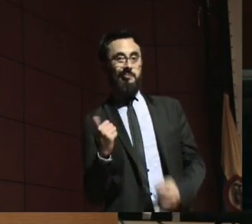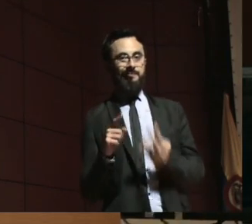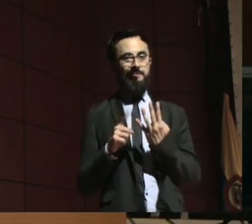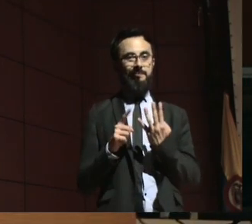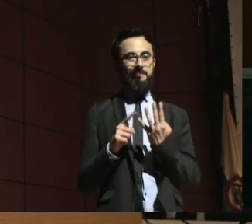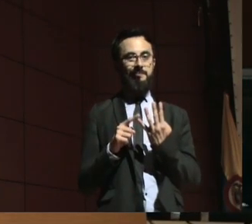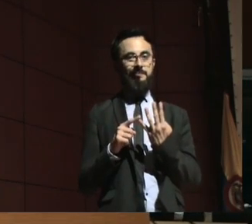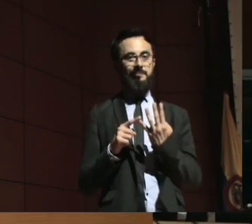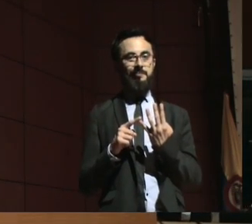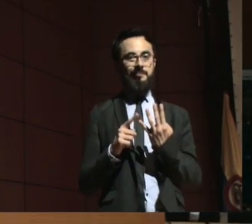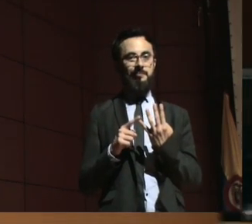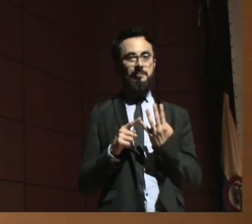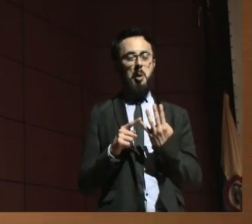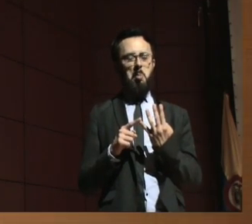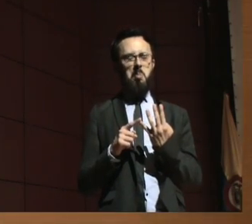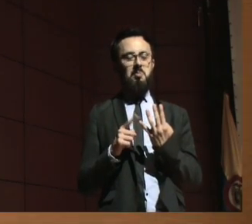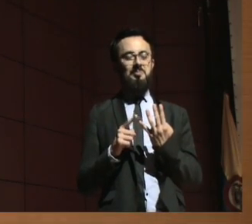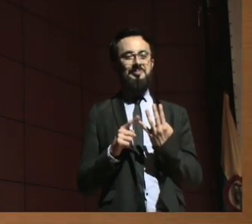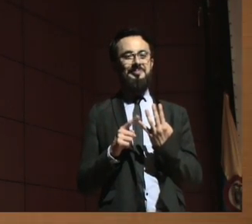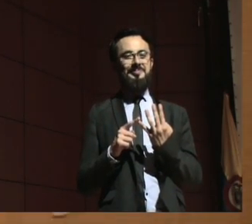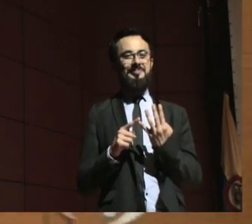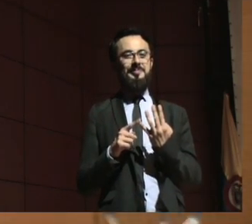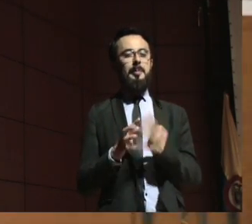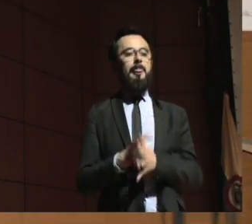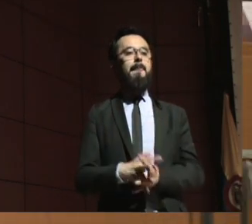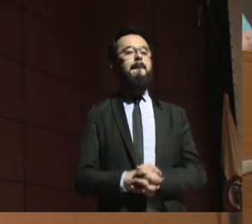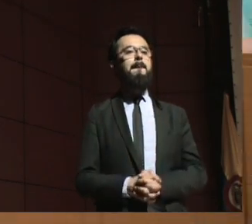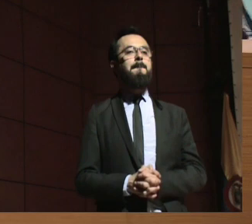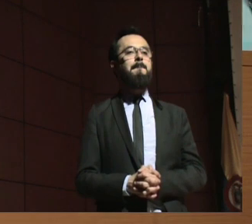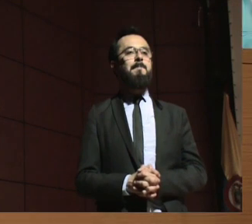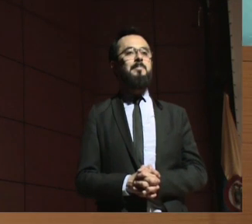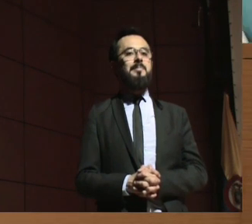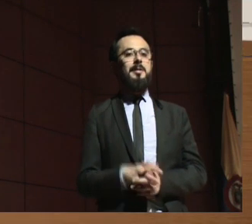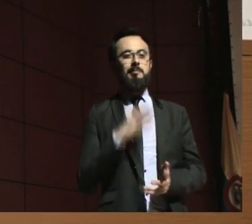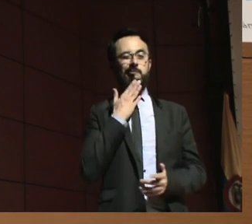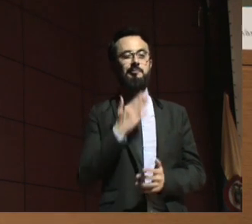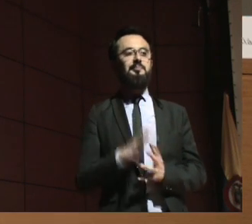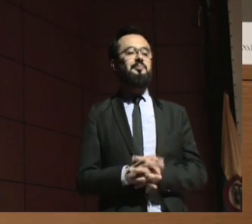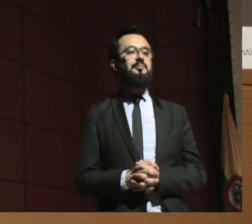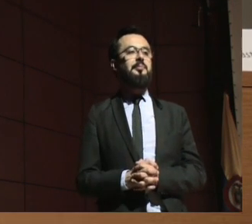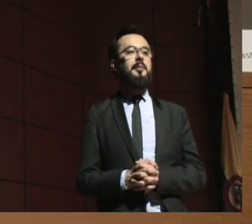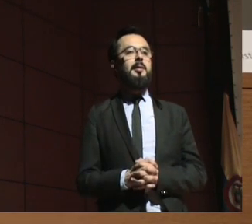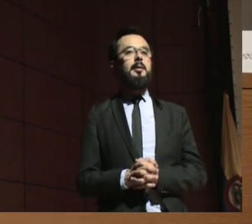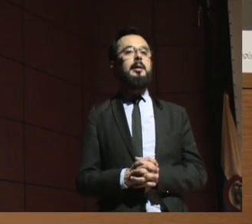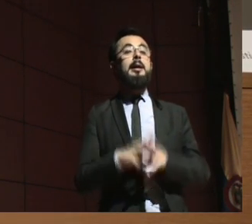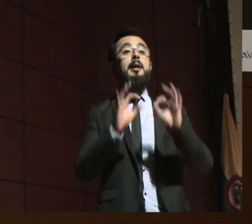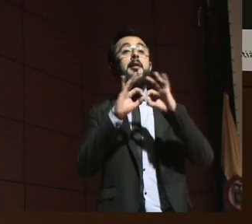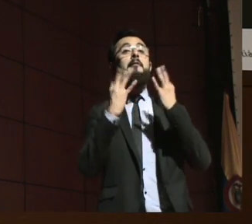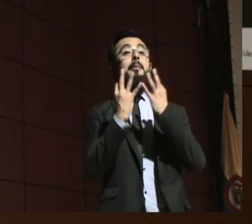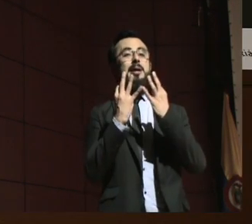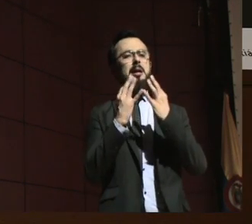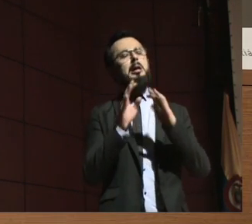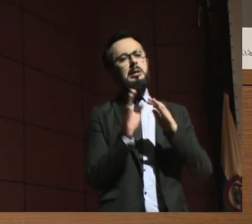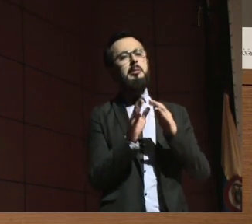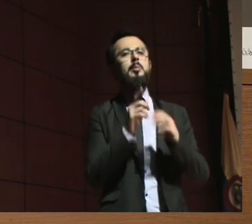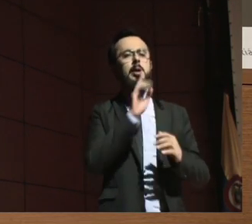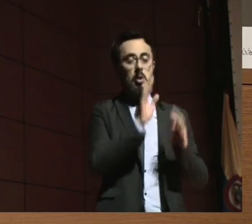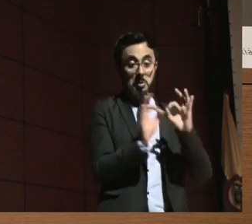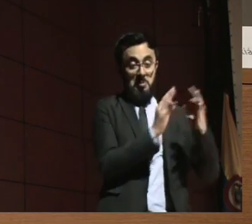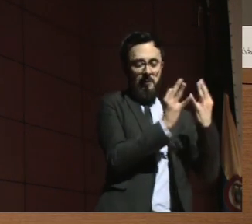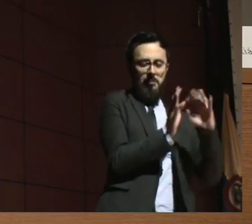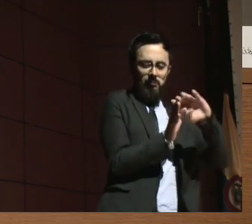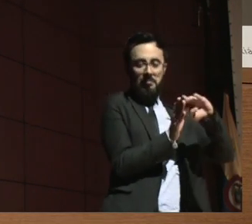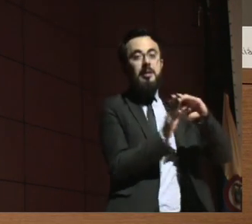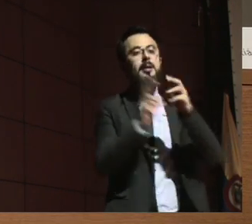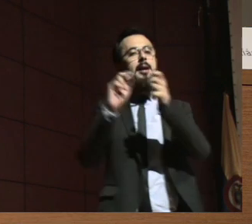Además de lo que se dice del lugar de la familia, me parece que lo que hay que preguntarse es qué clase de reforma se quiere